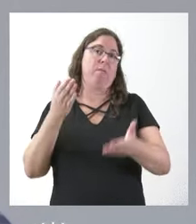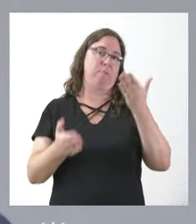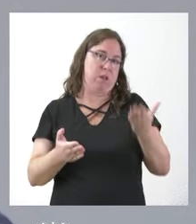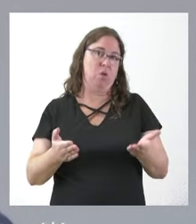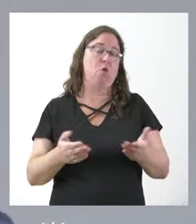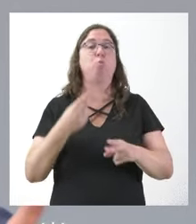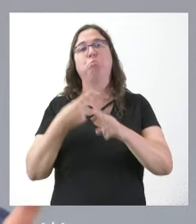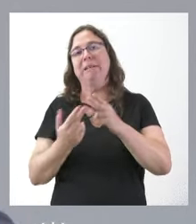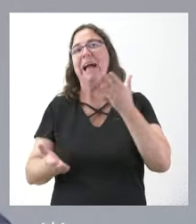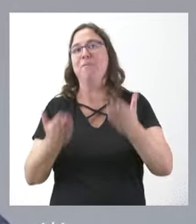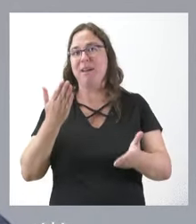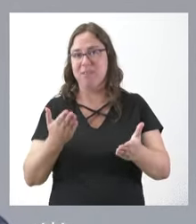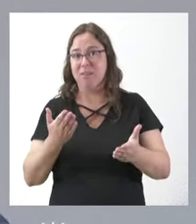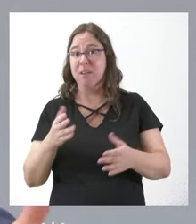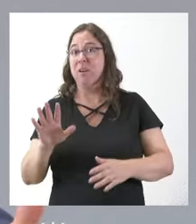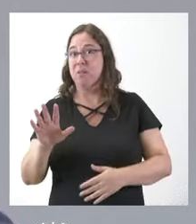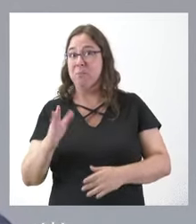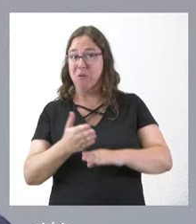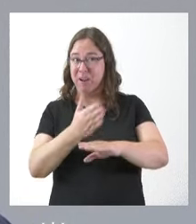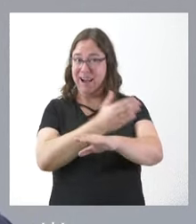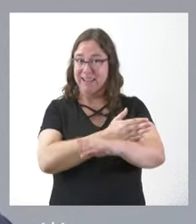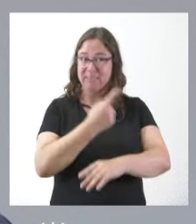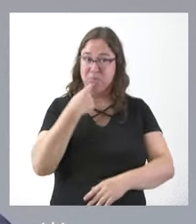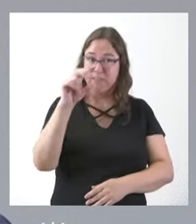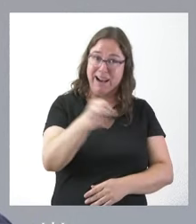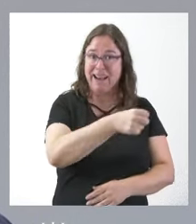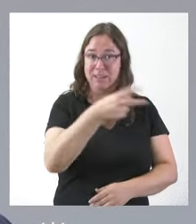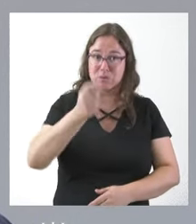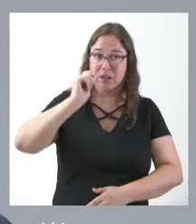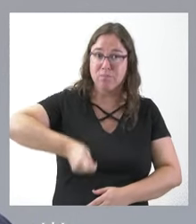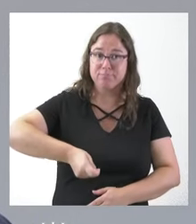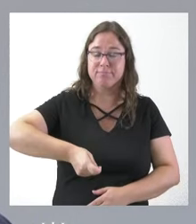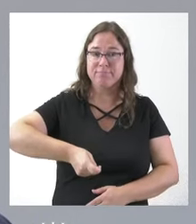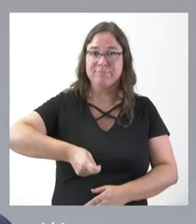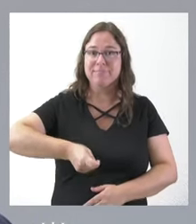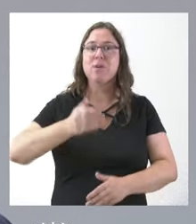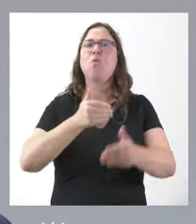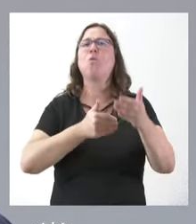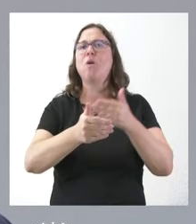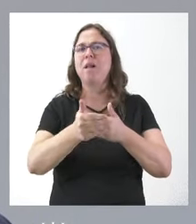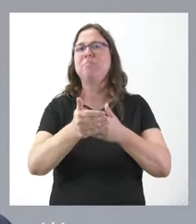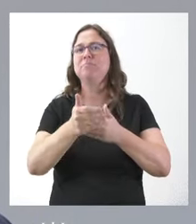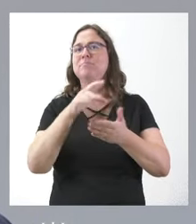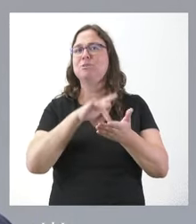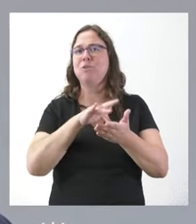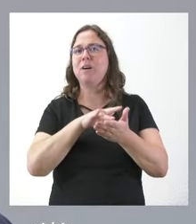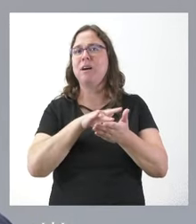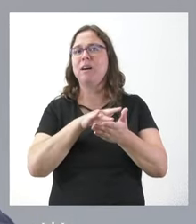valoración política, pero anticipar un resultado de cuál va a ser la